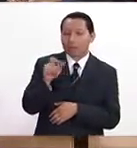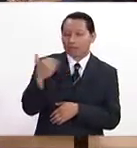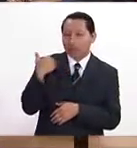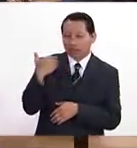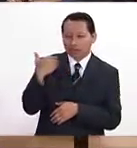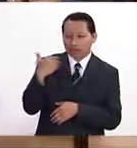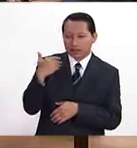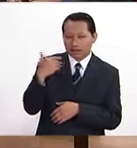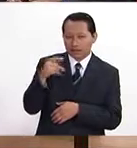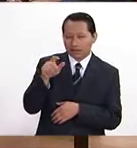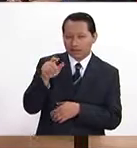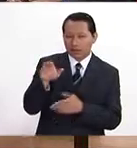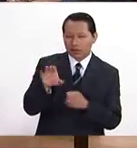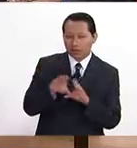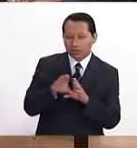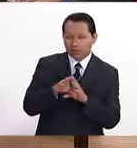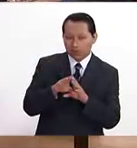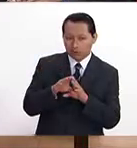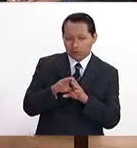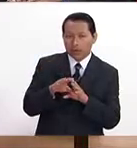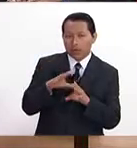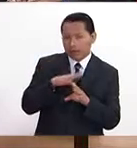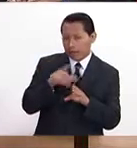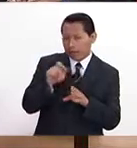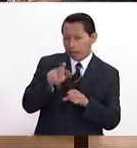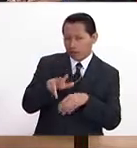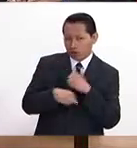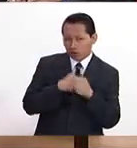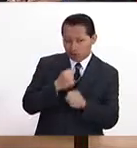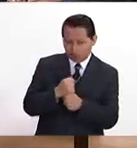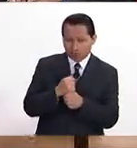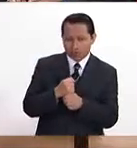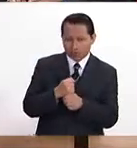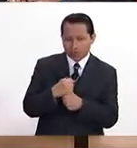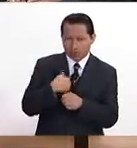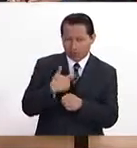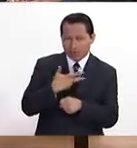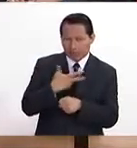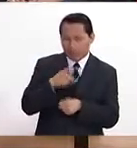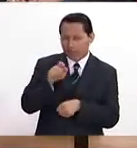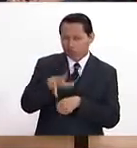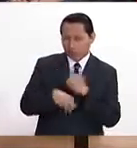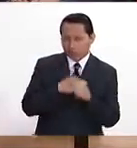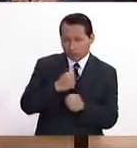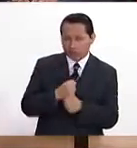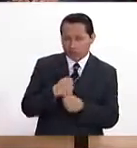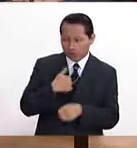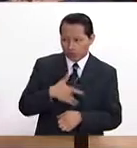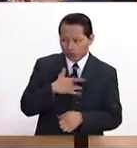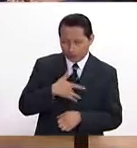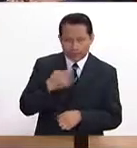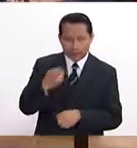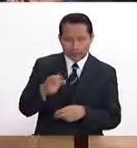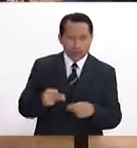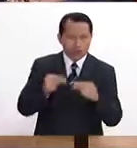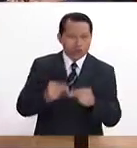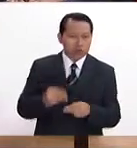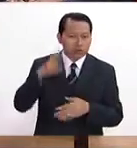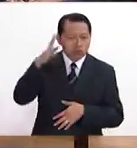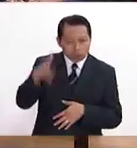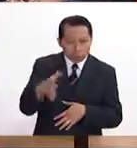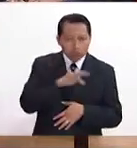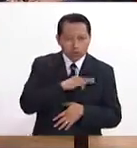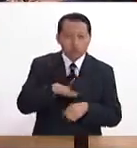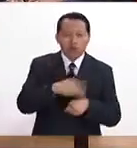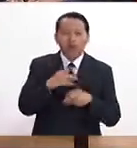tenía 28 y ahí se me activó el chip y dije, ¿sabes qué? Este es el negocio del futuro por todos los